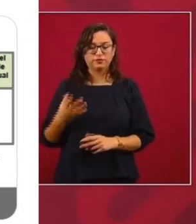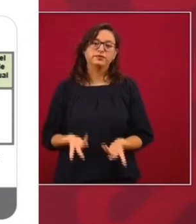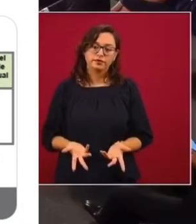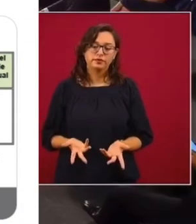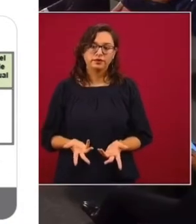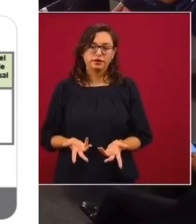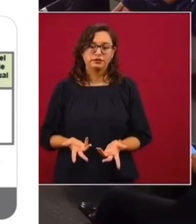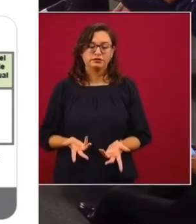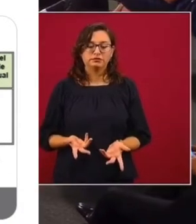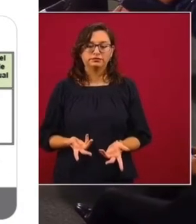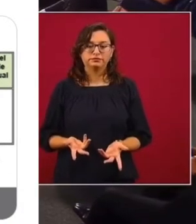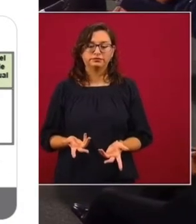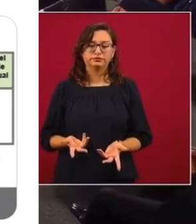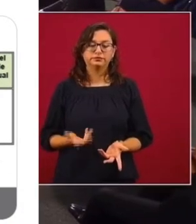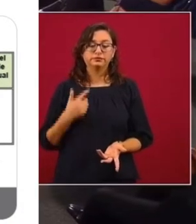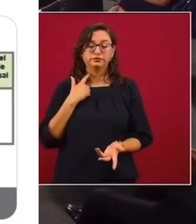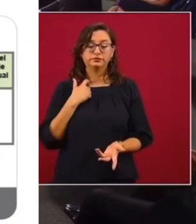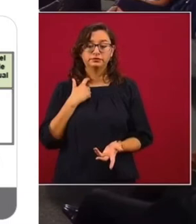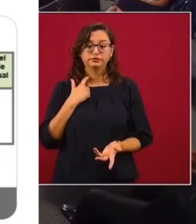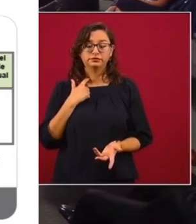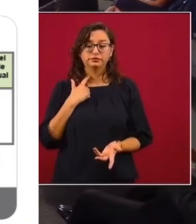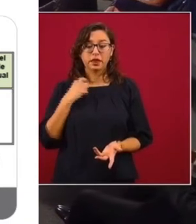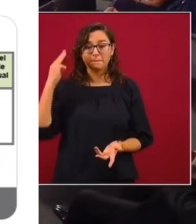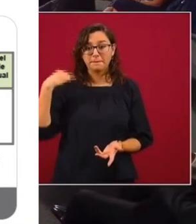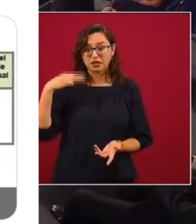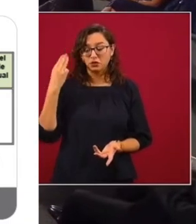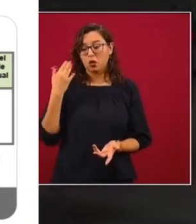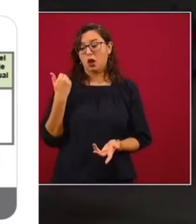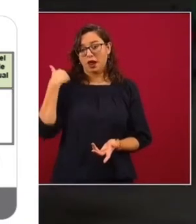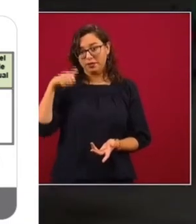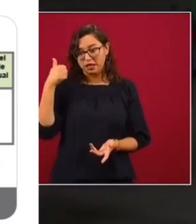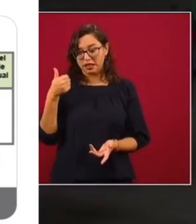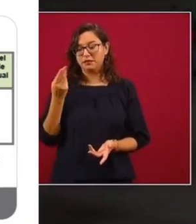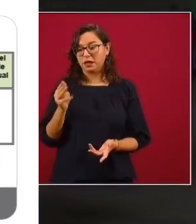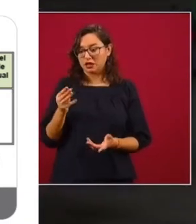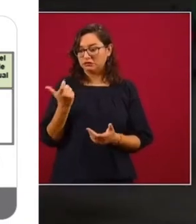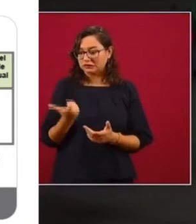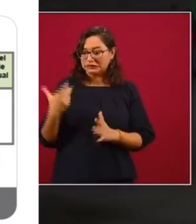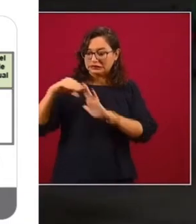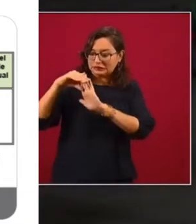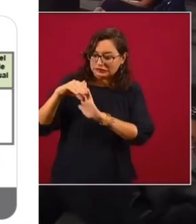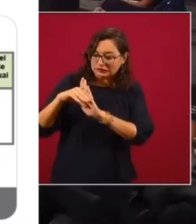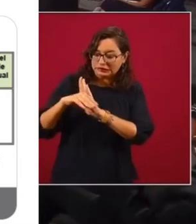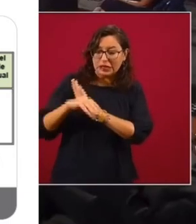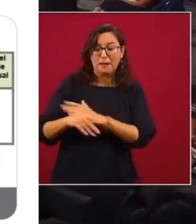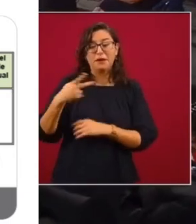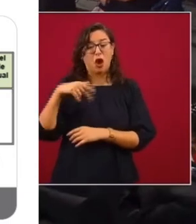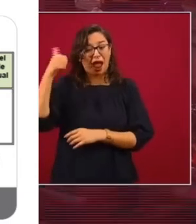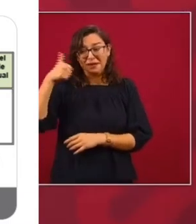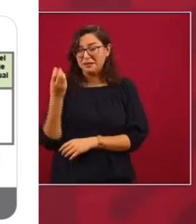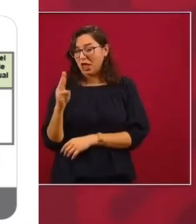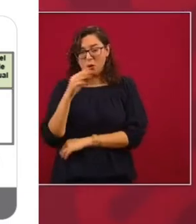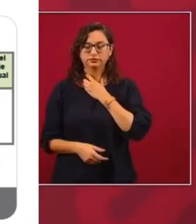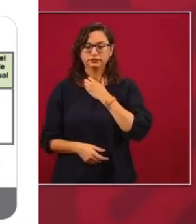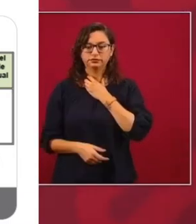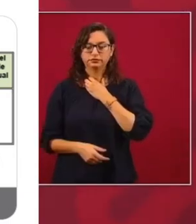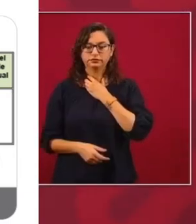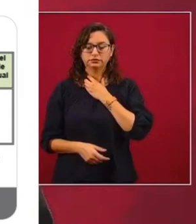trimestre, se cayó la economía, pero se tocó fondo en abril y mayo.